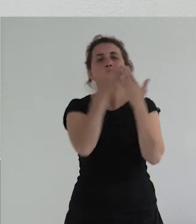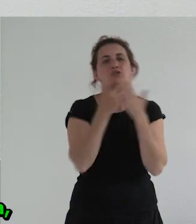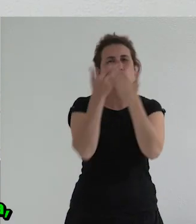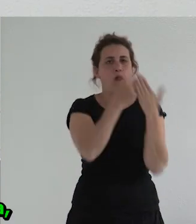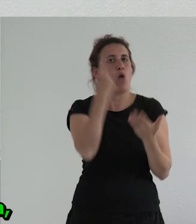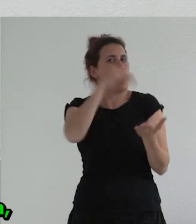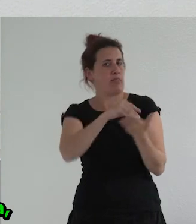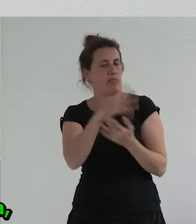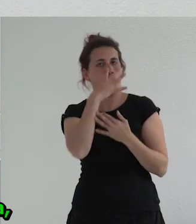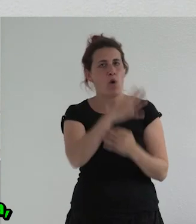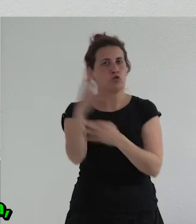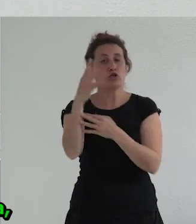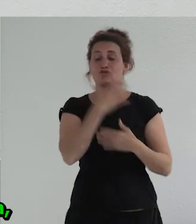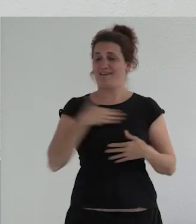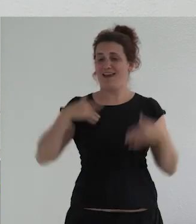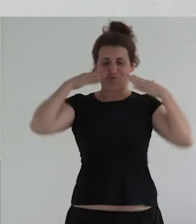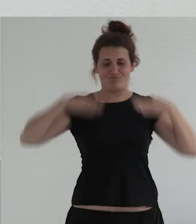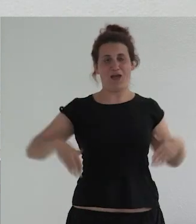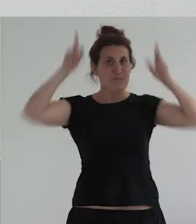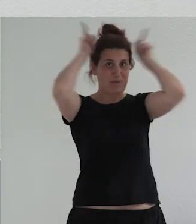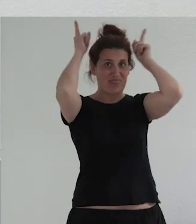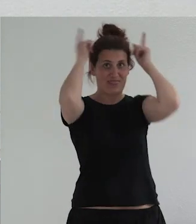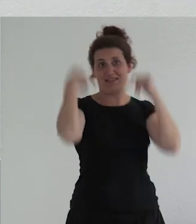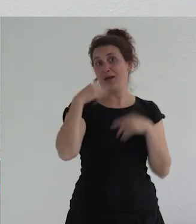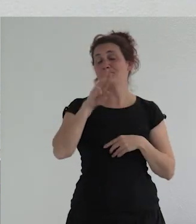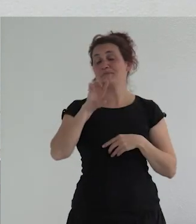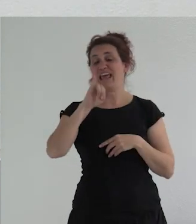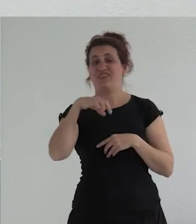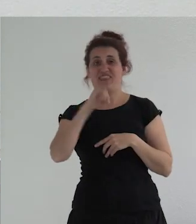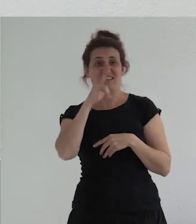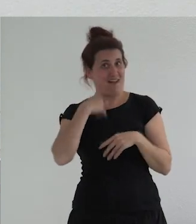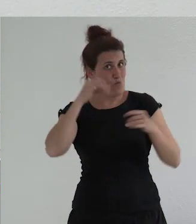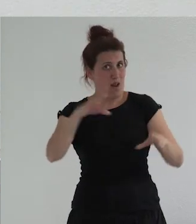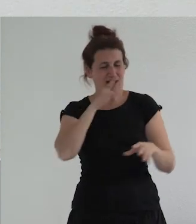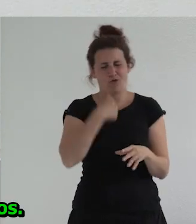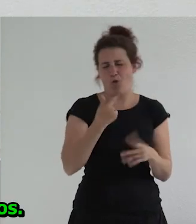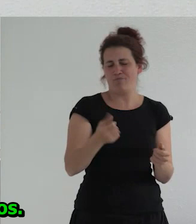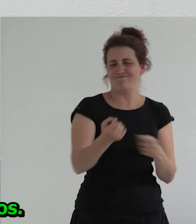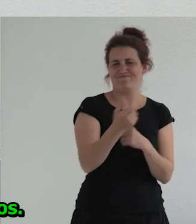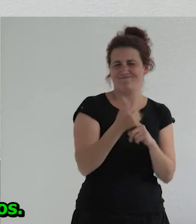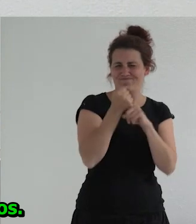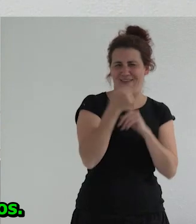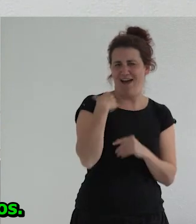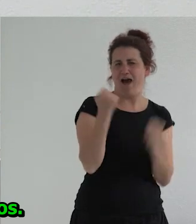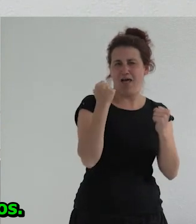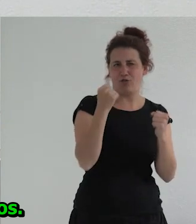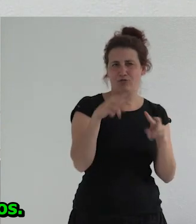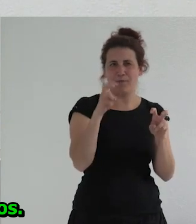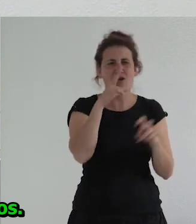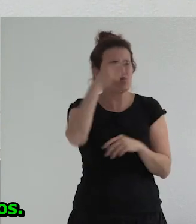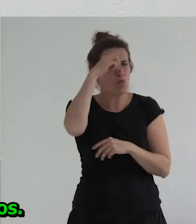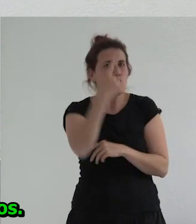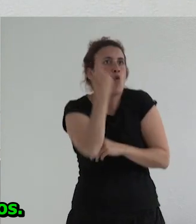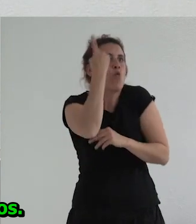cuatro años un niño se quiere vestir de princesa es que efectivamente la ideología de género imperante ha ganado es que es muy preocupante que solo lo